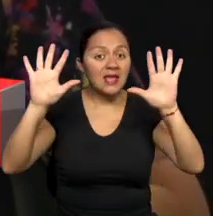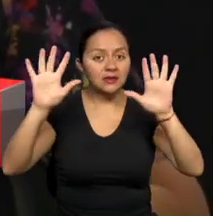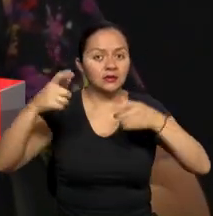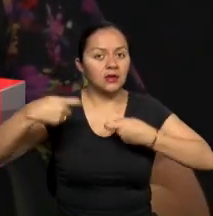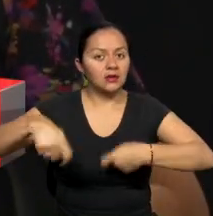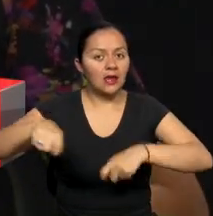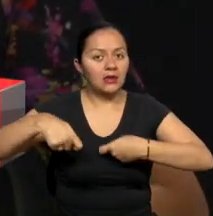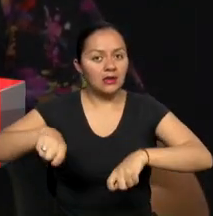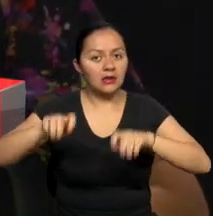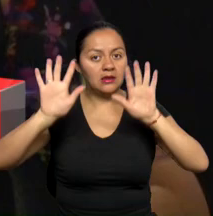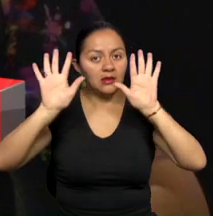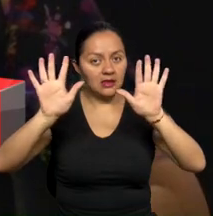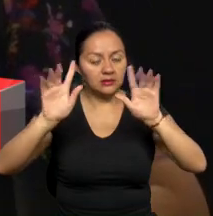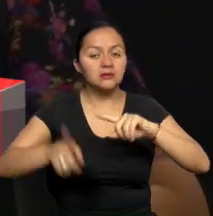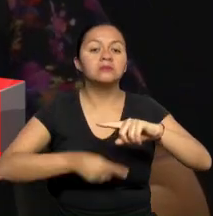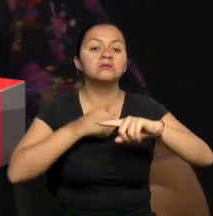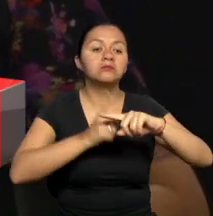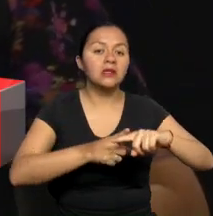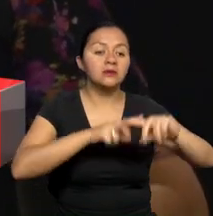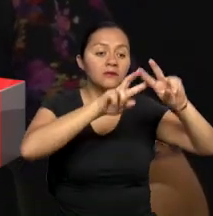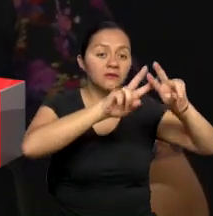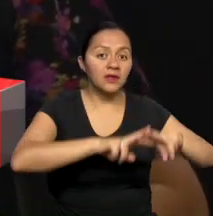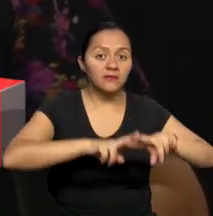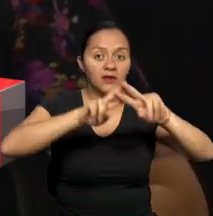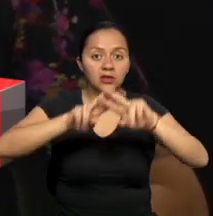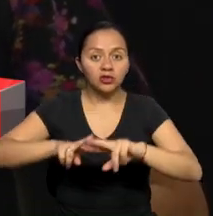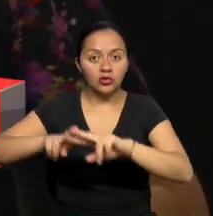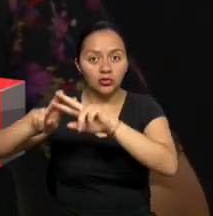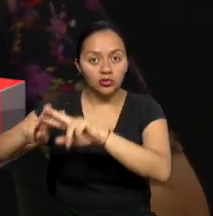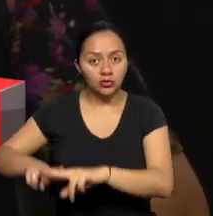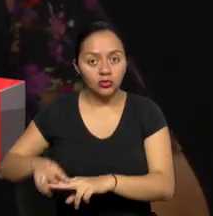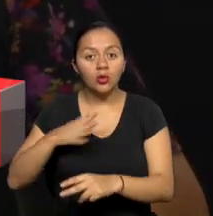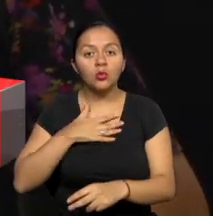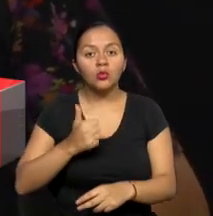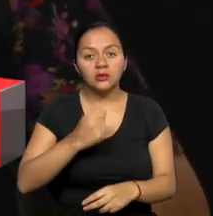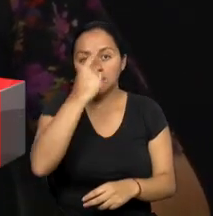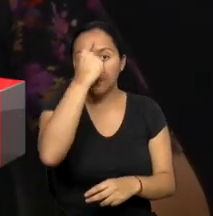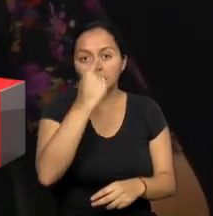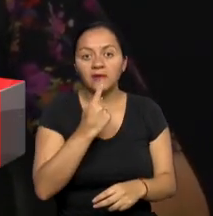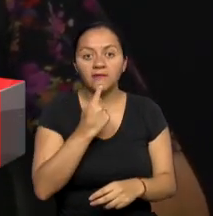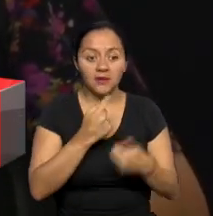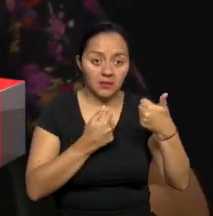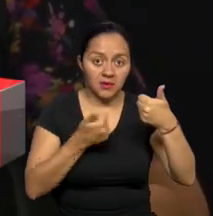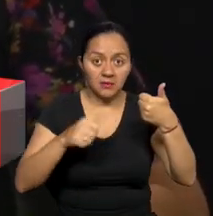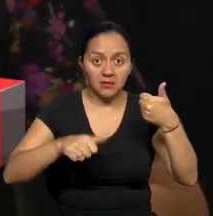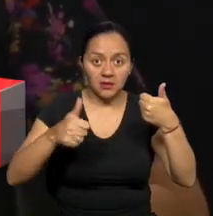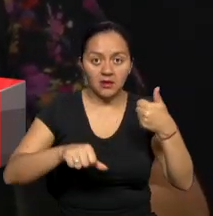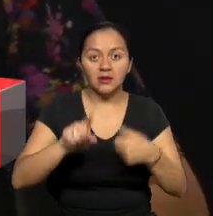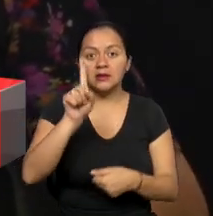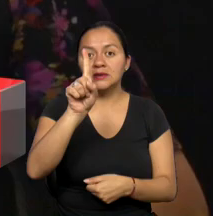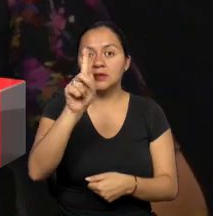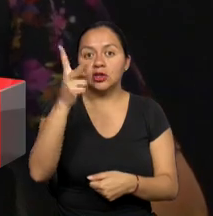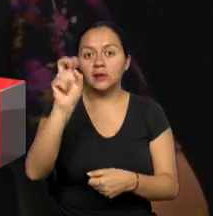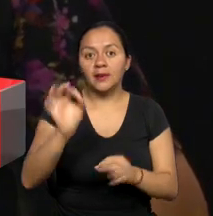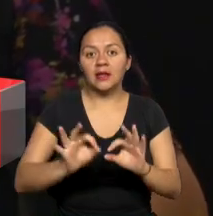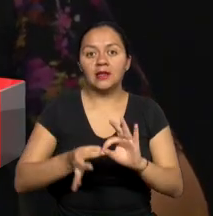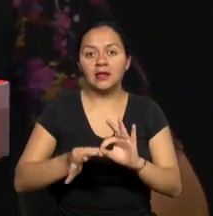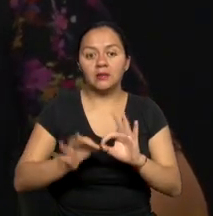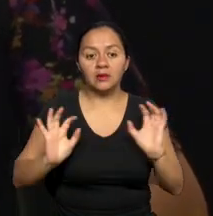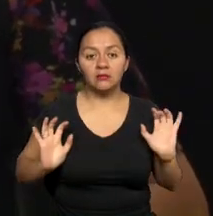validación como de verificación, para el diseño del perfil ocupacional con más de 120 intérpretes